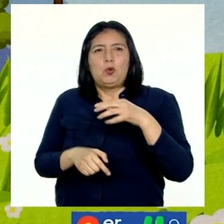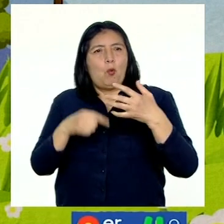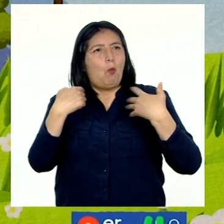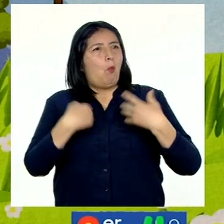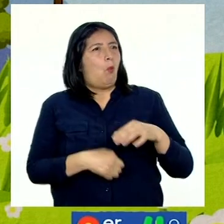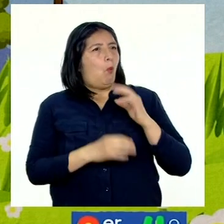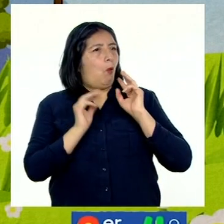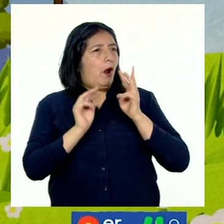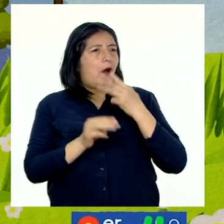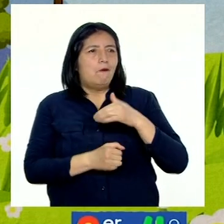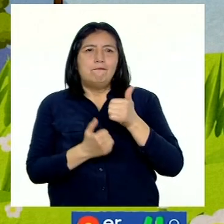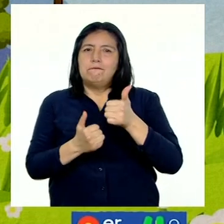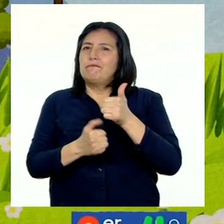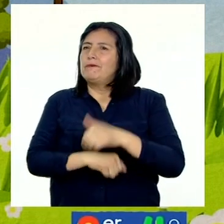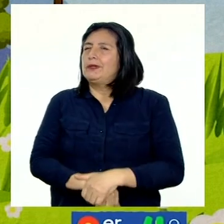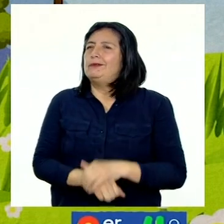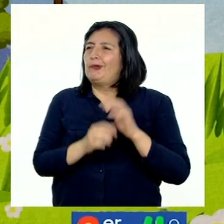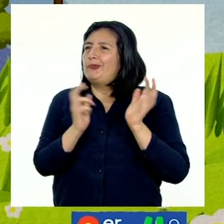¡Genial!